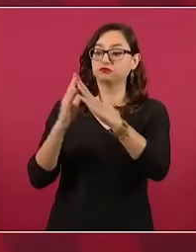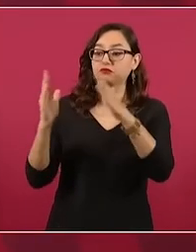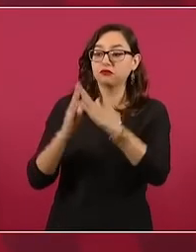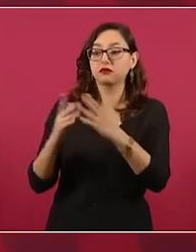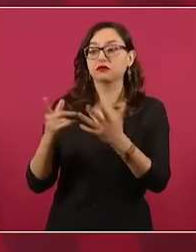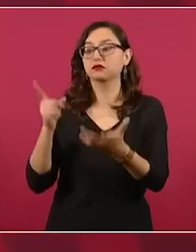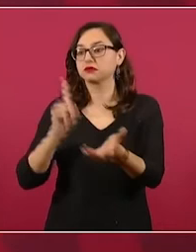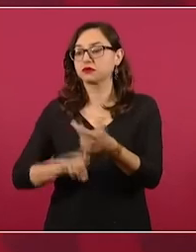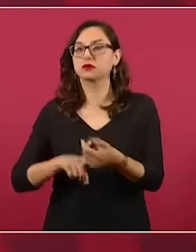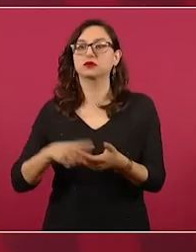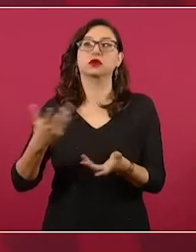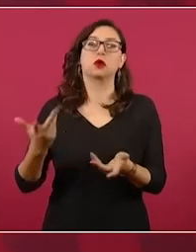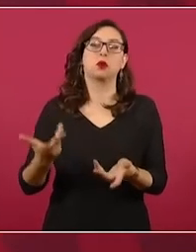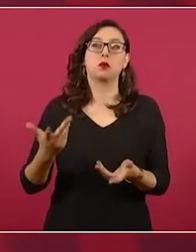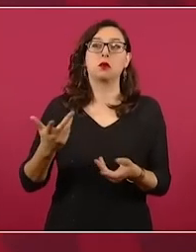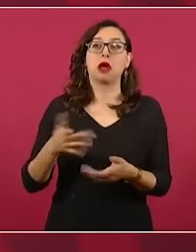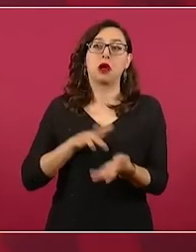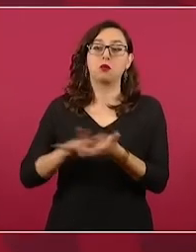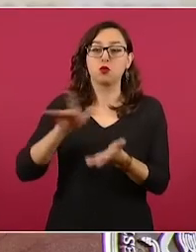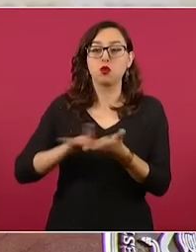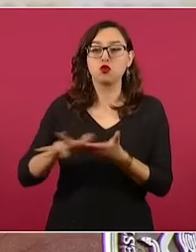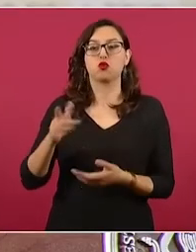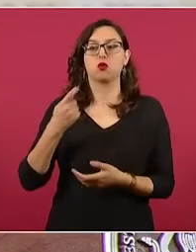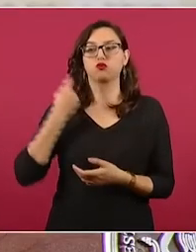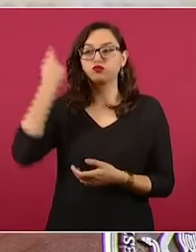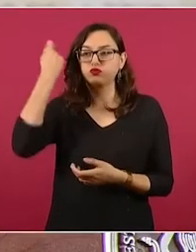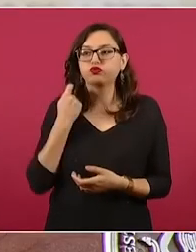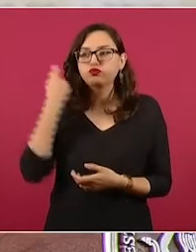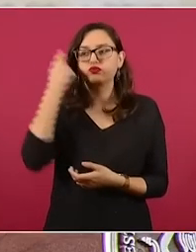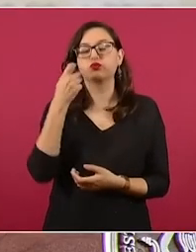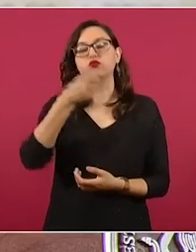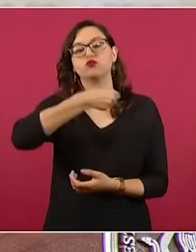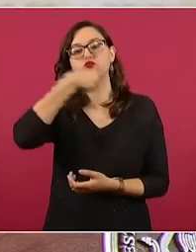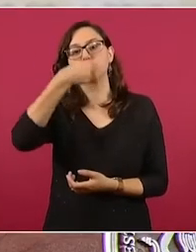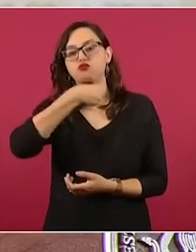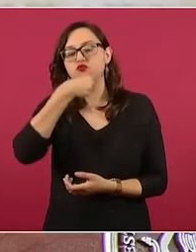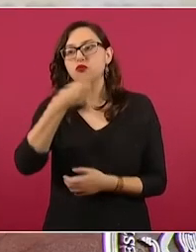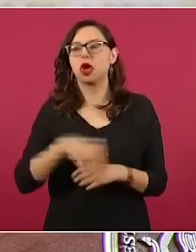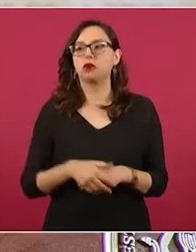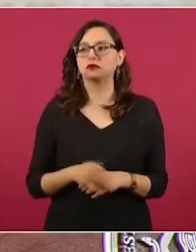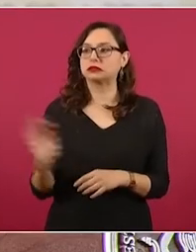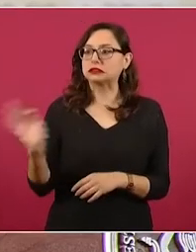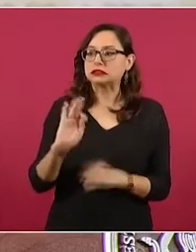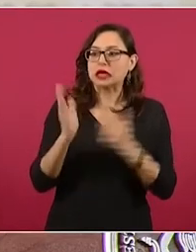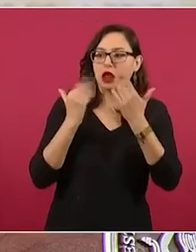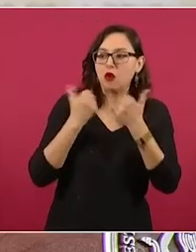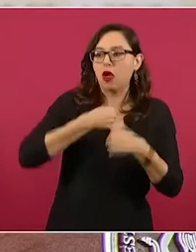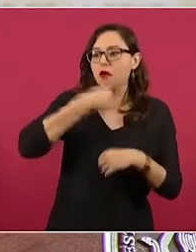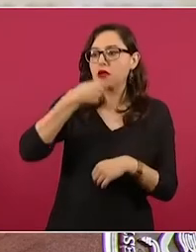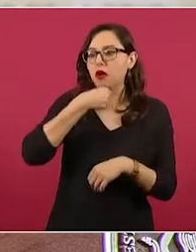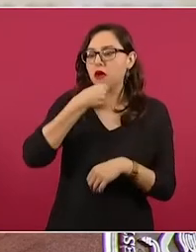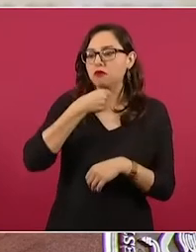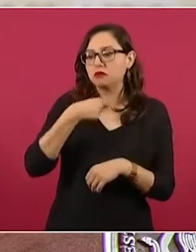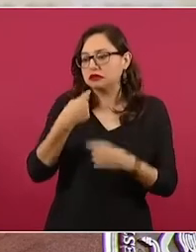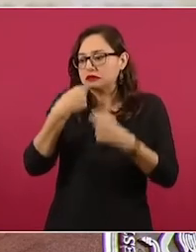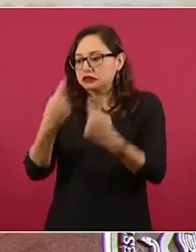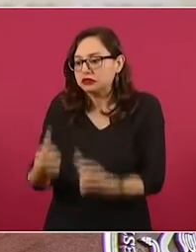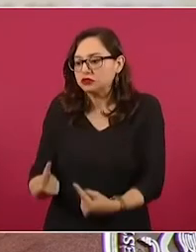un apoyo por una beca o